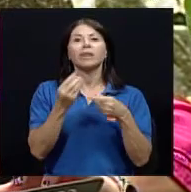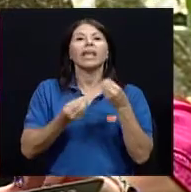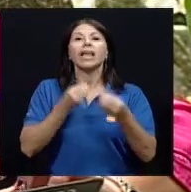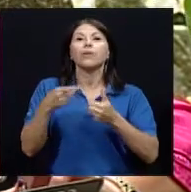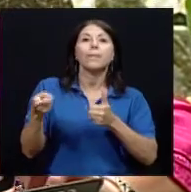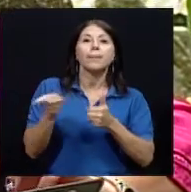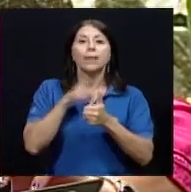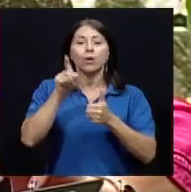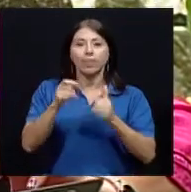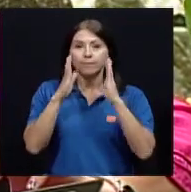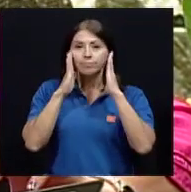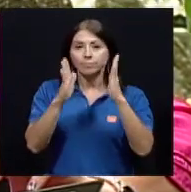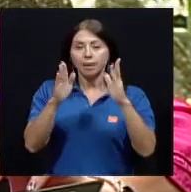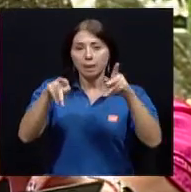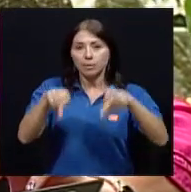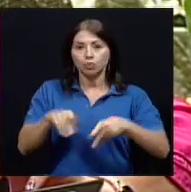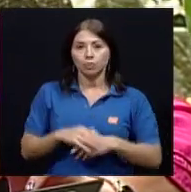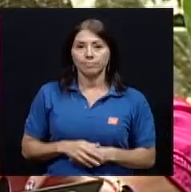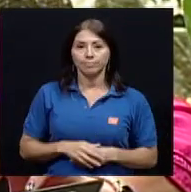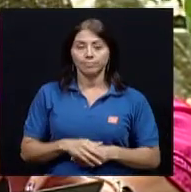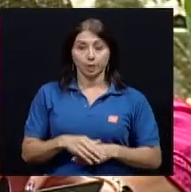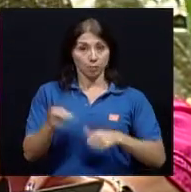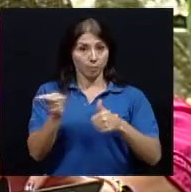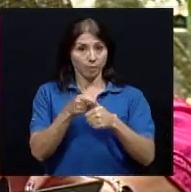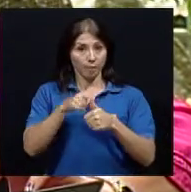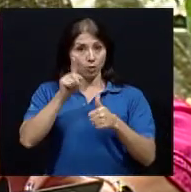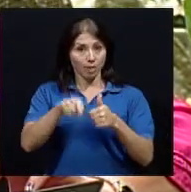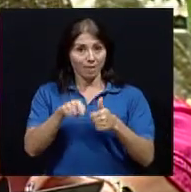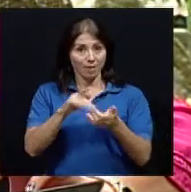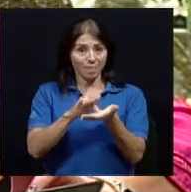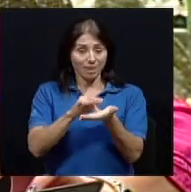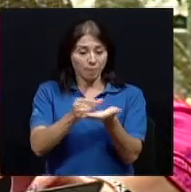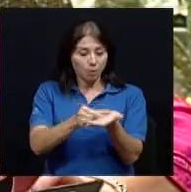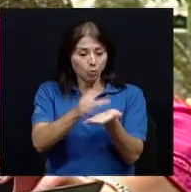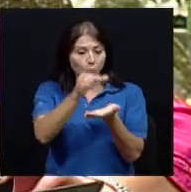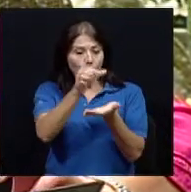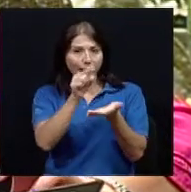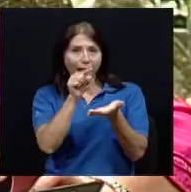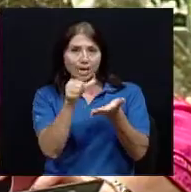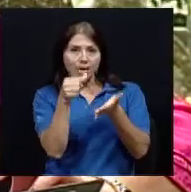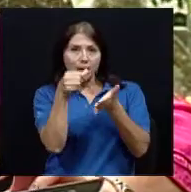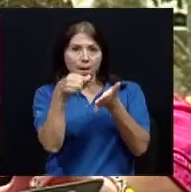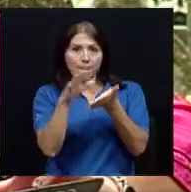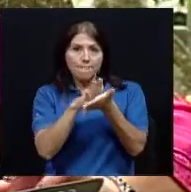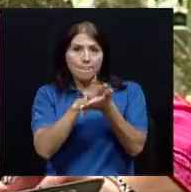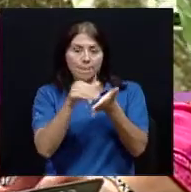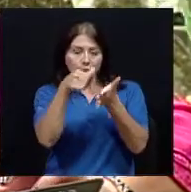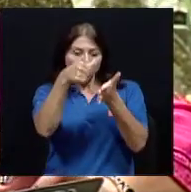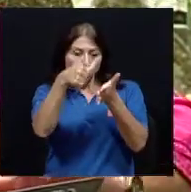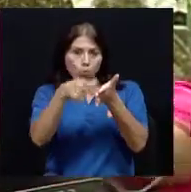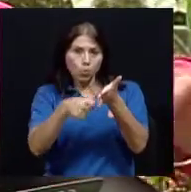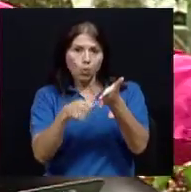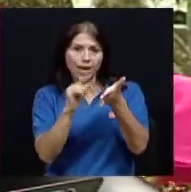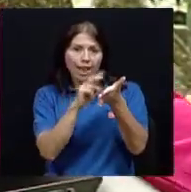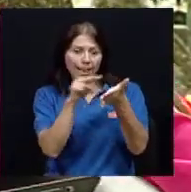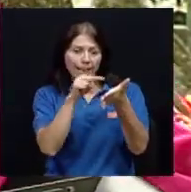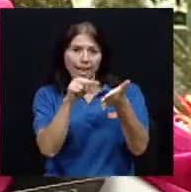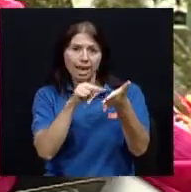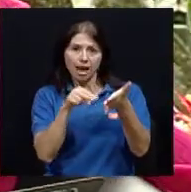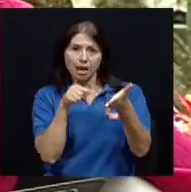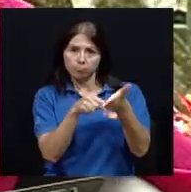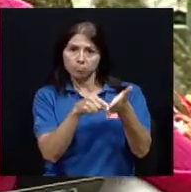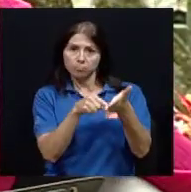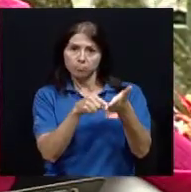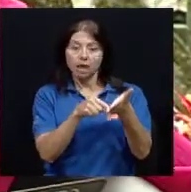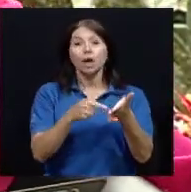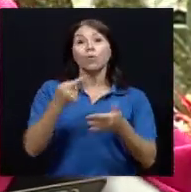etiqueta del medicamento. Usualmente cuando vamos a las farmacias de la caja nos entregan un paquetito como este que les voy